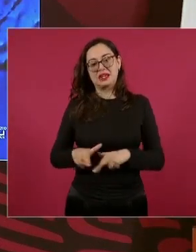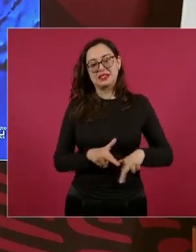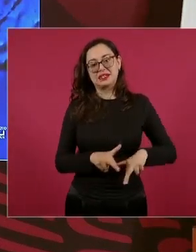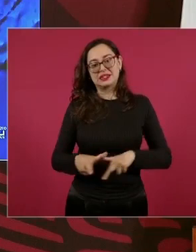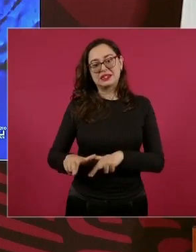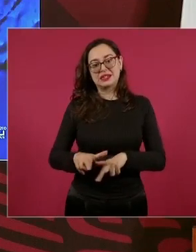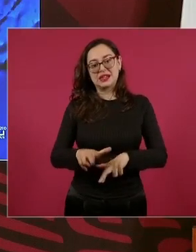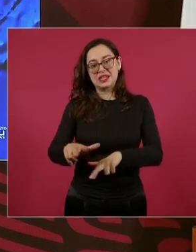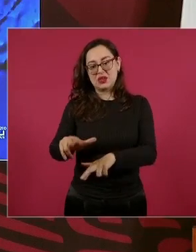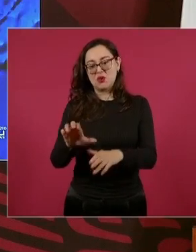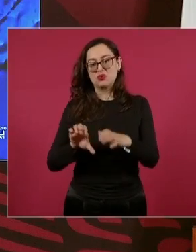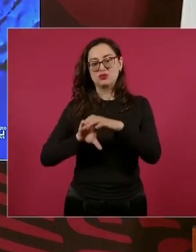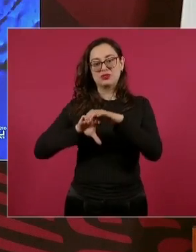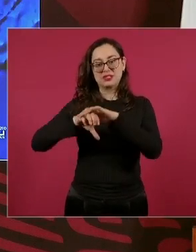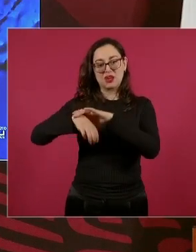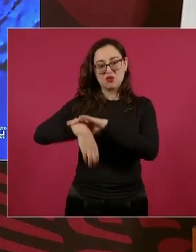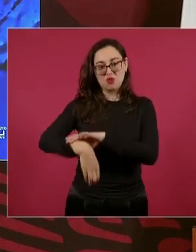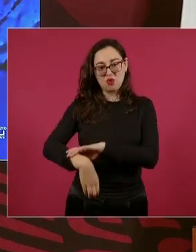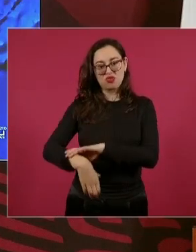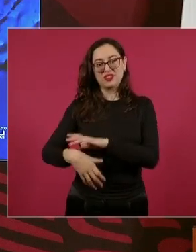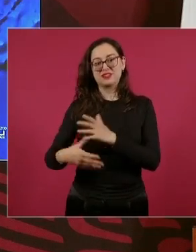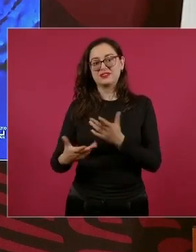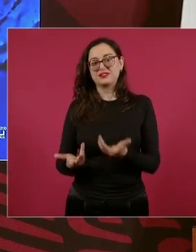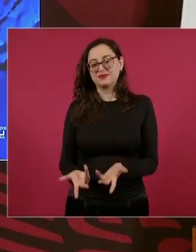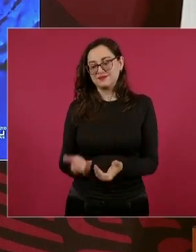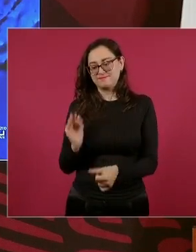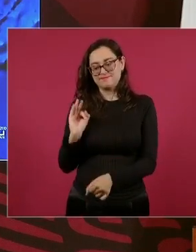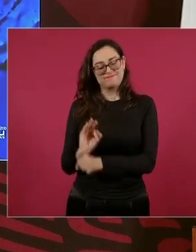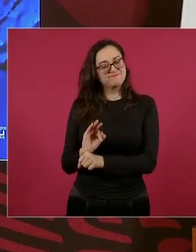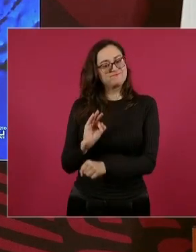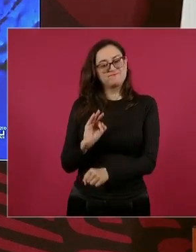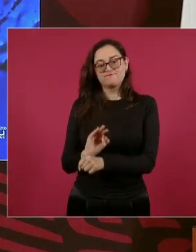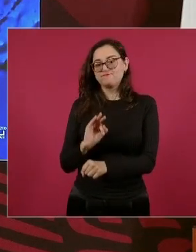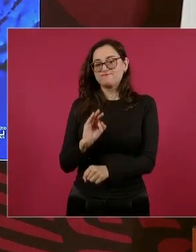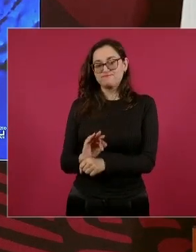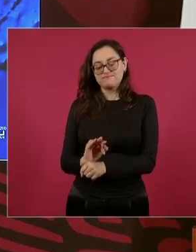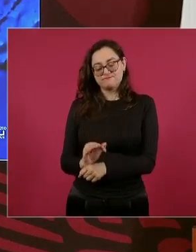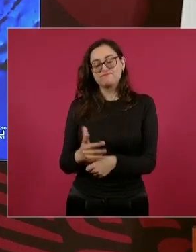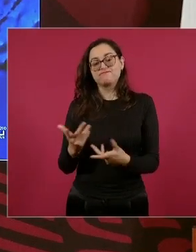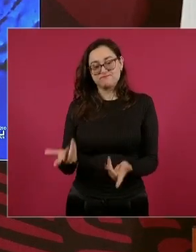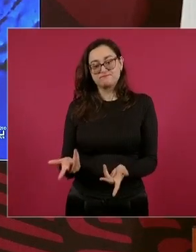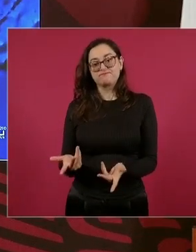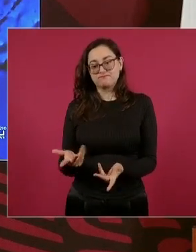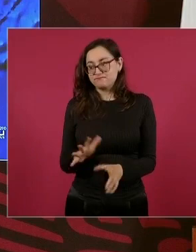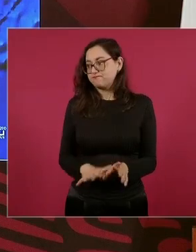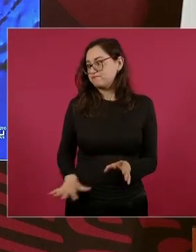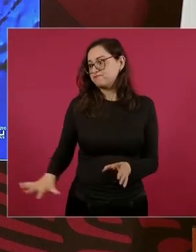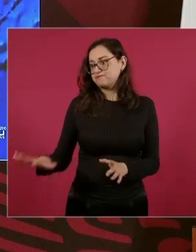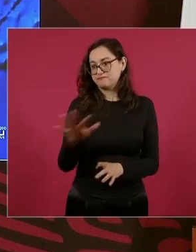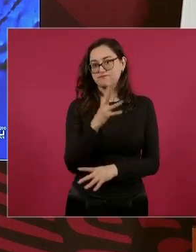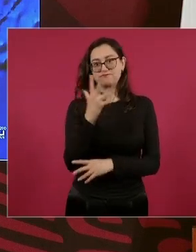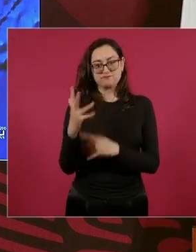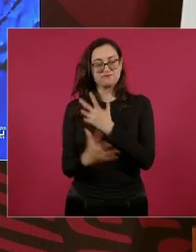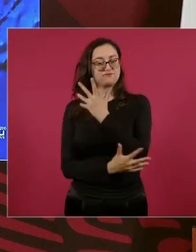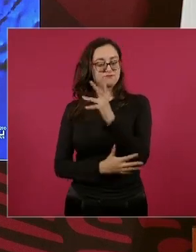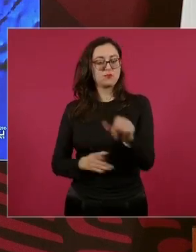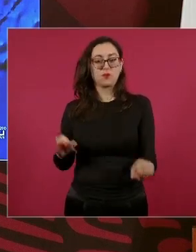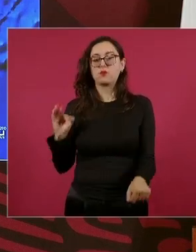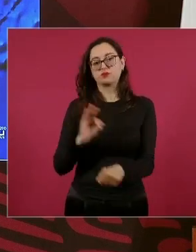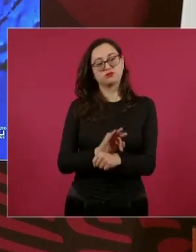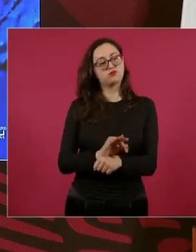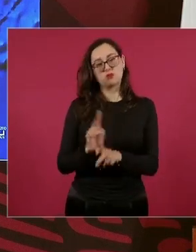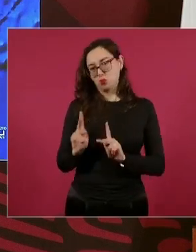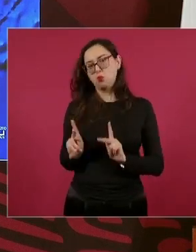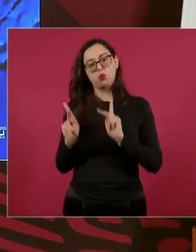los cenotes y se está llevando a cabo un trabajo de protección al medio ambiente.